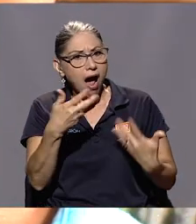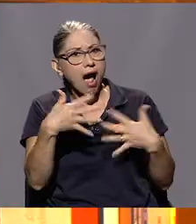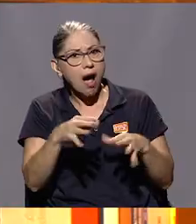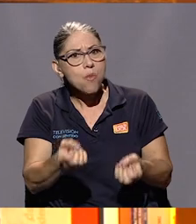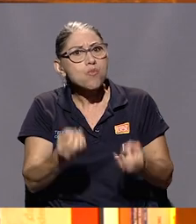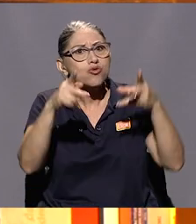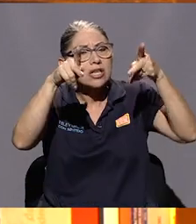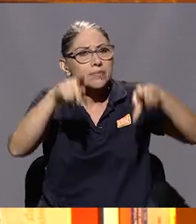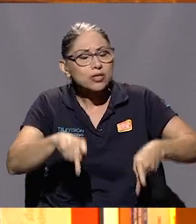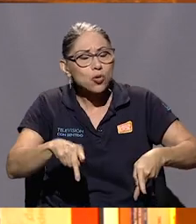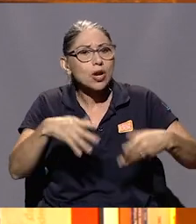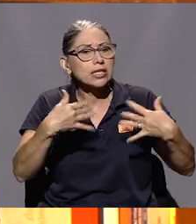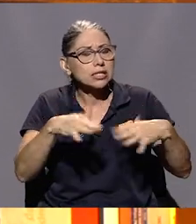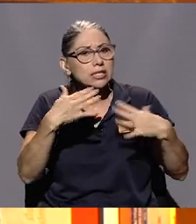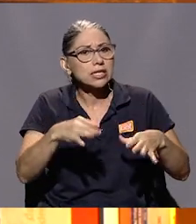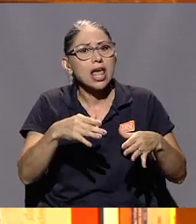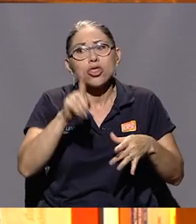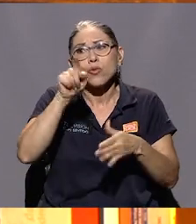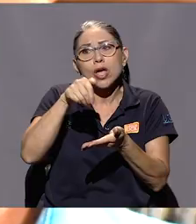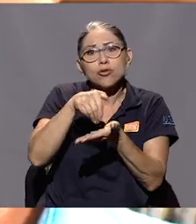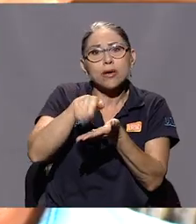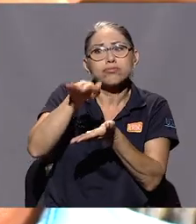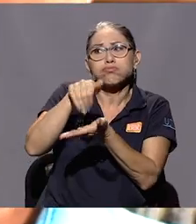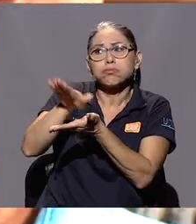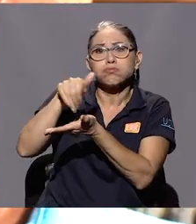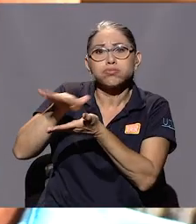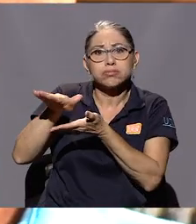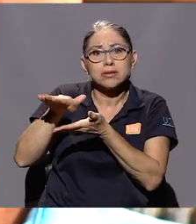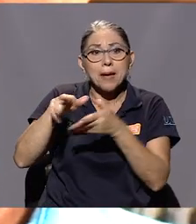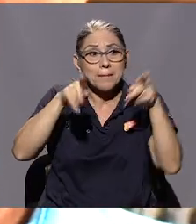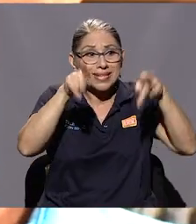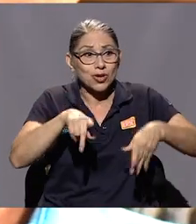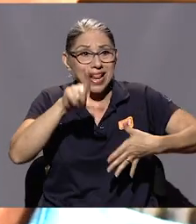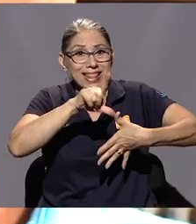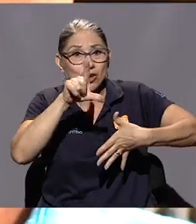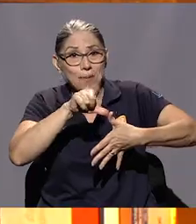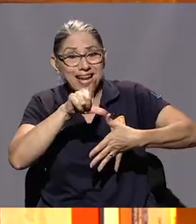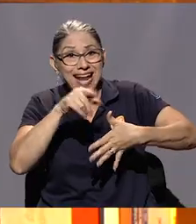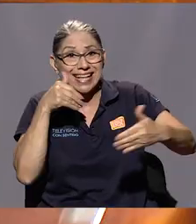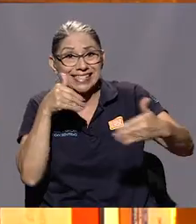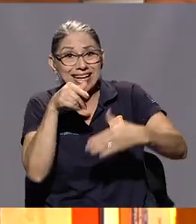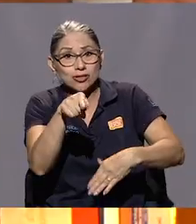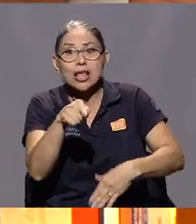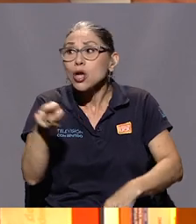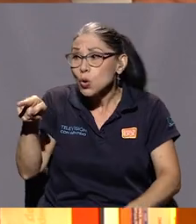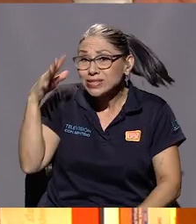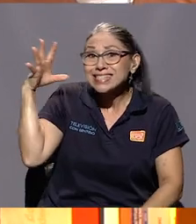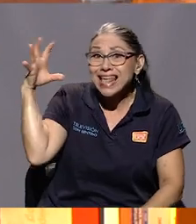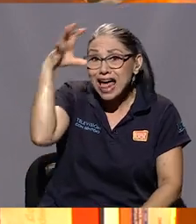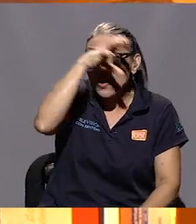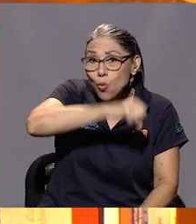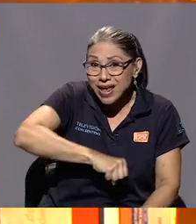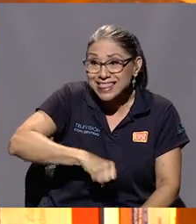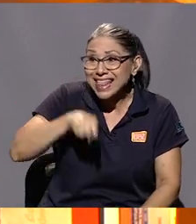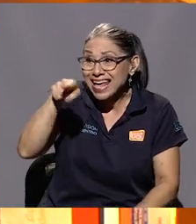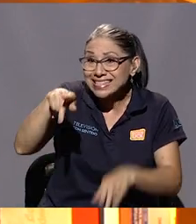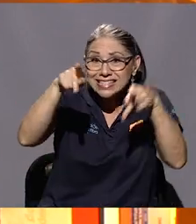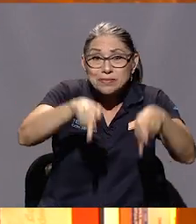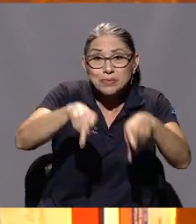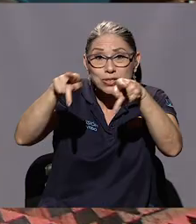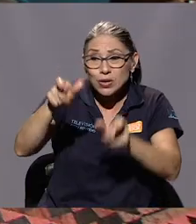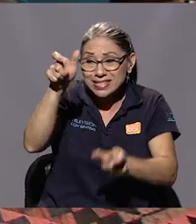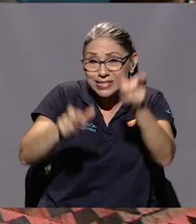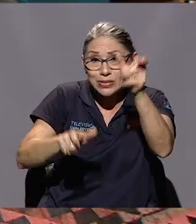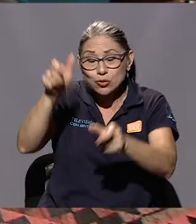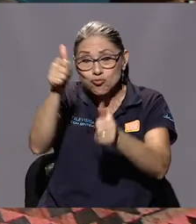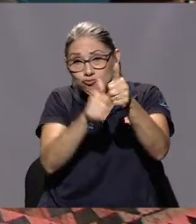personalidades de la vida latinoamericana, doña Patricia, que le susurraron a usted al oído. ¿Te das cuenta que era la crema innata de